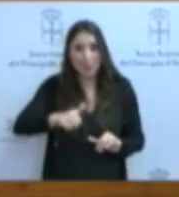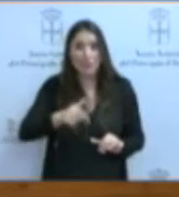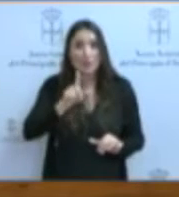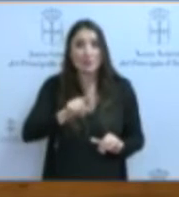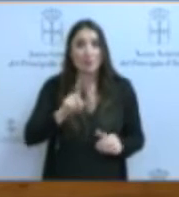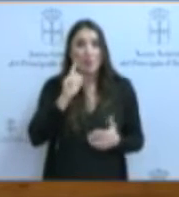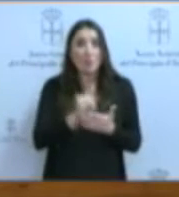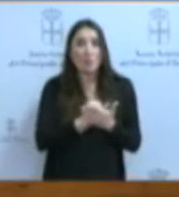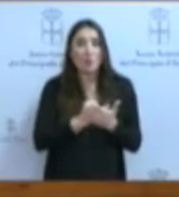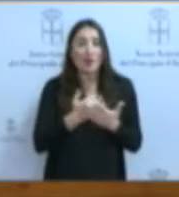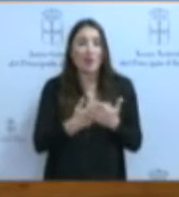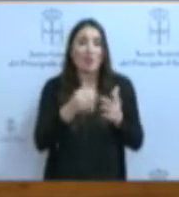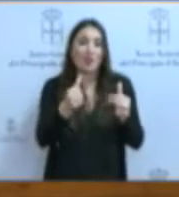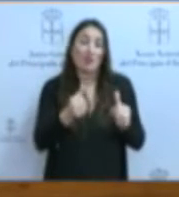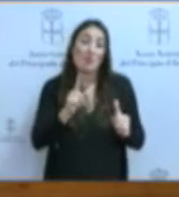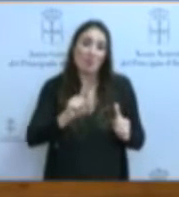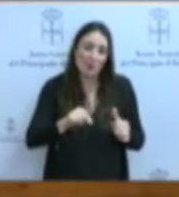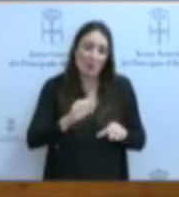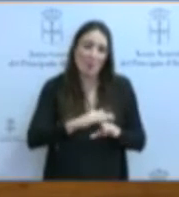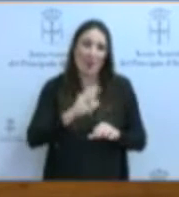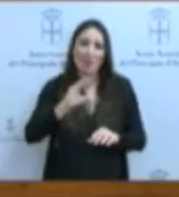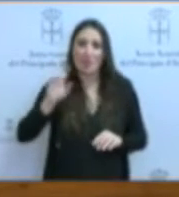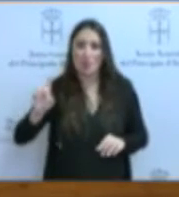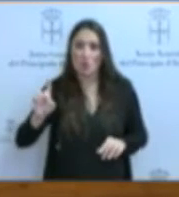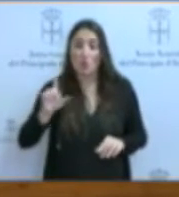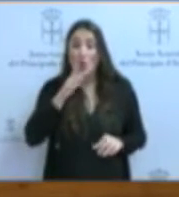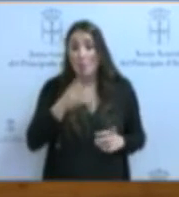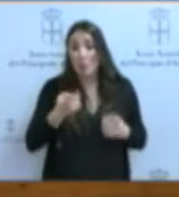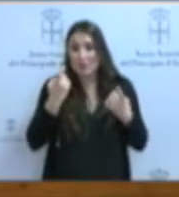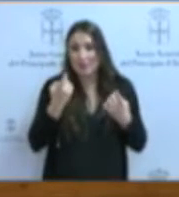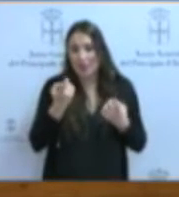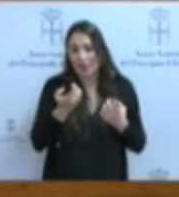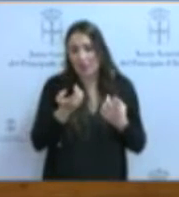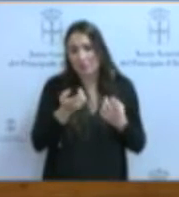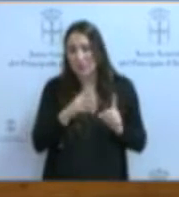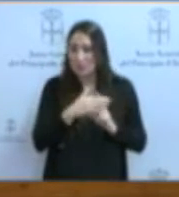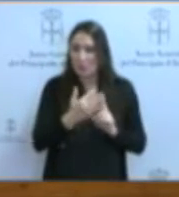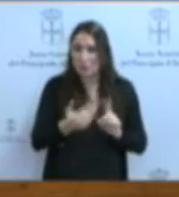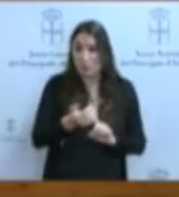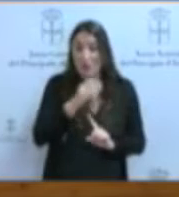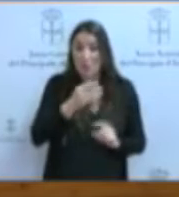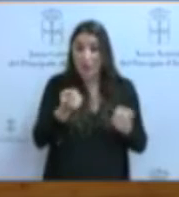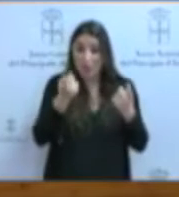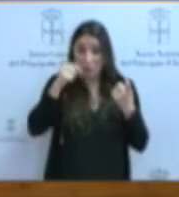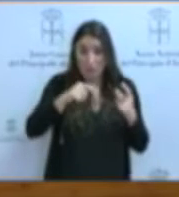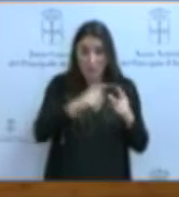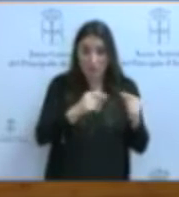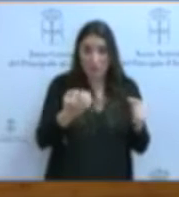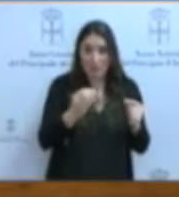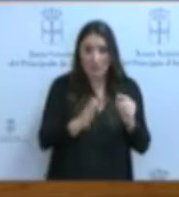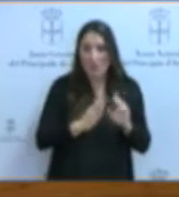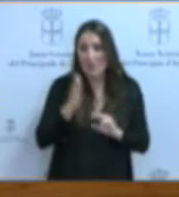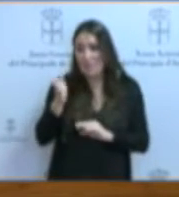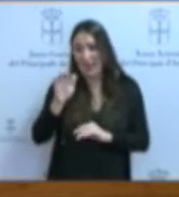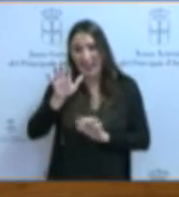prueba de certificación al nivel C1 para paliar una situación que había y era que los alumnos de Asturias se tenían que ir a Castilla y